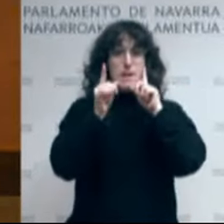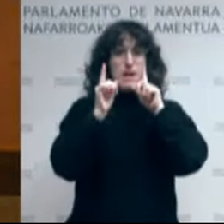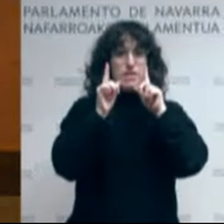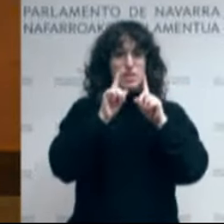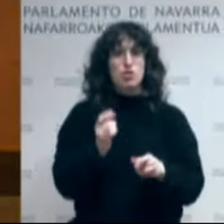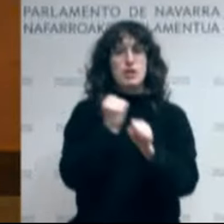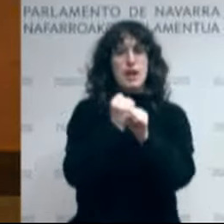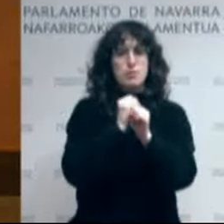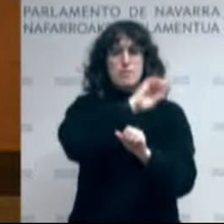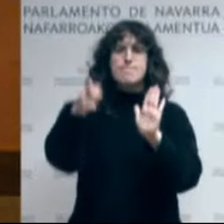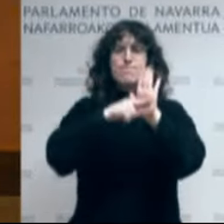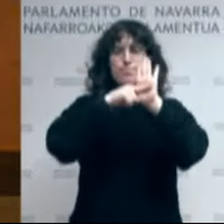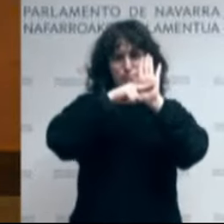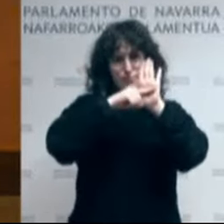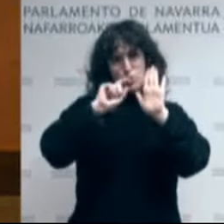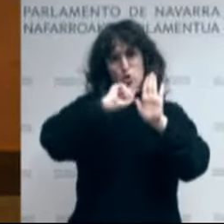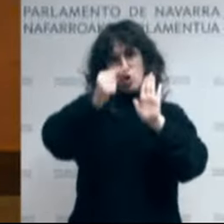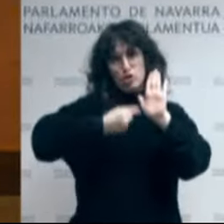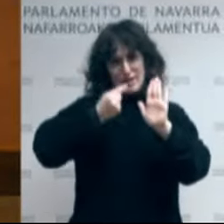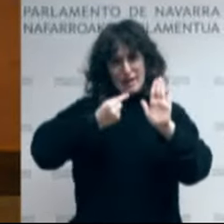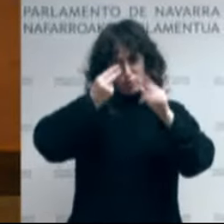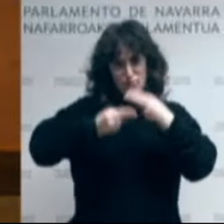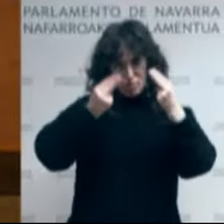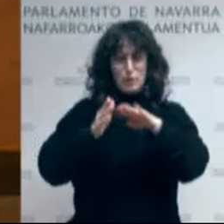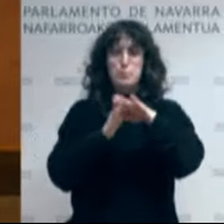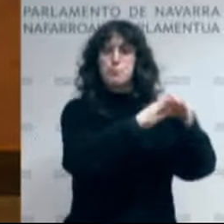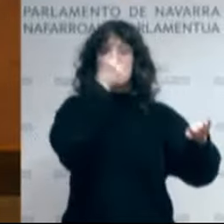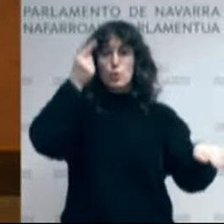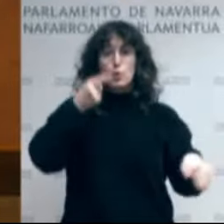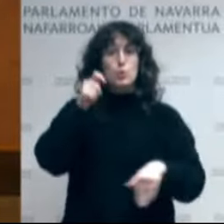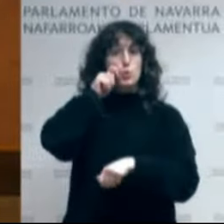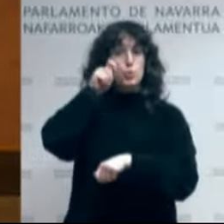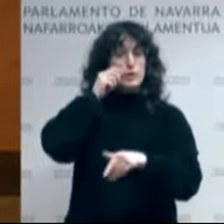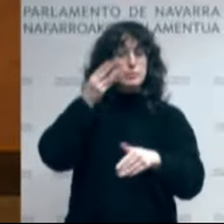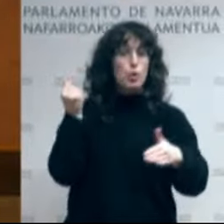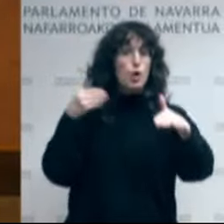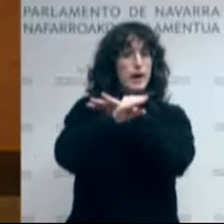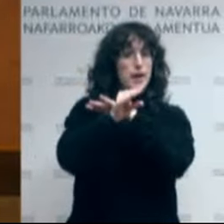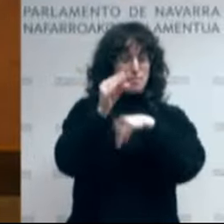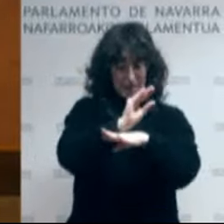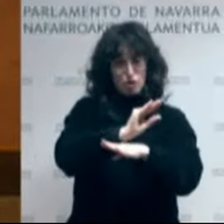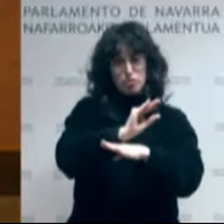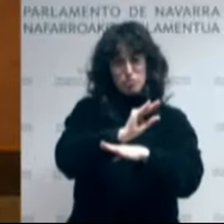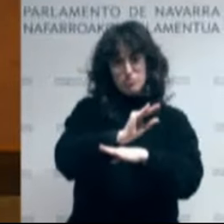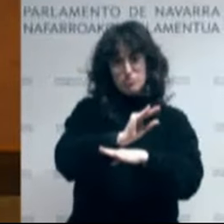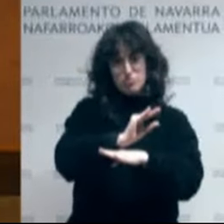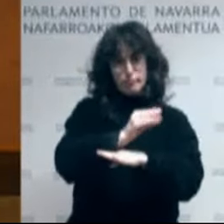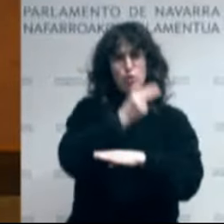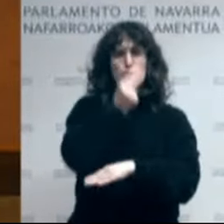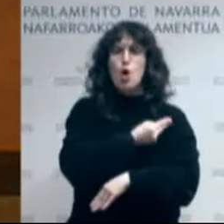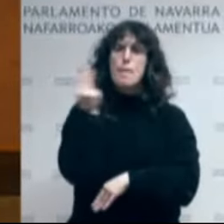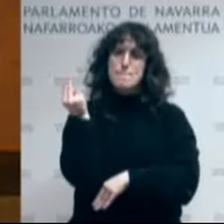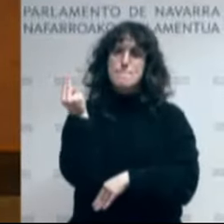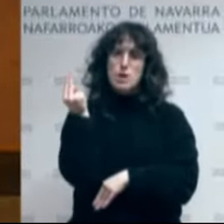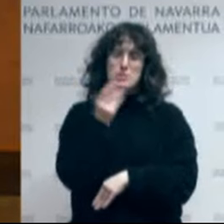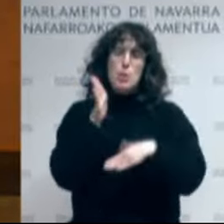públicos. En cultura y turismo en la inversión en cultura se concreta el compromiso de llegar